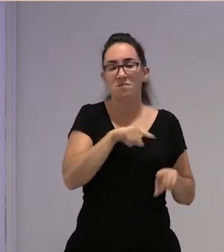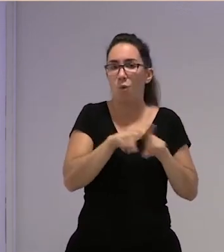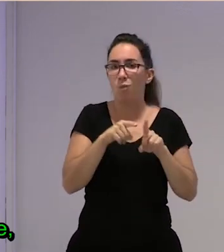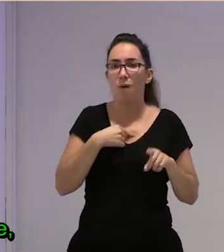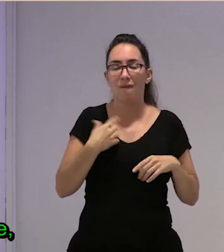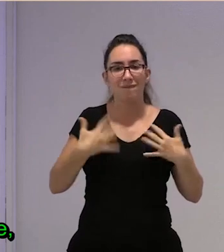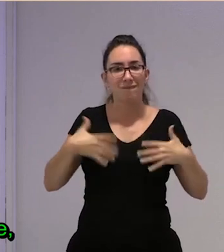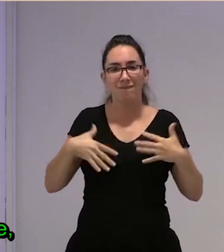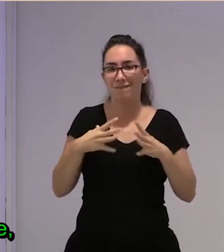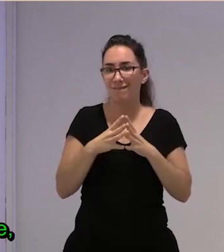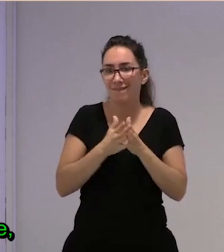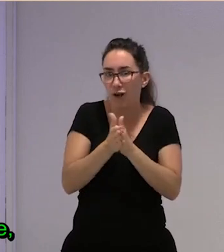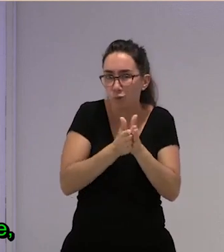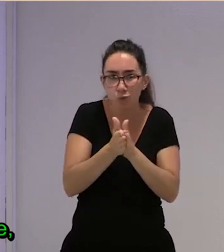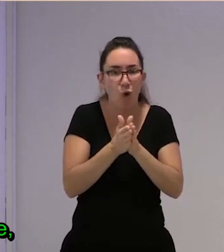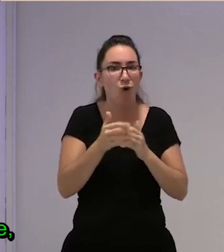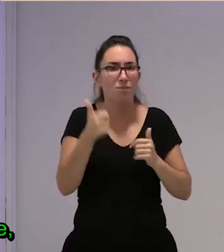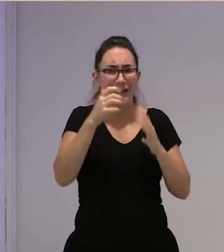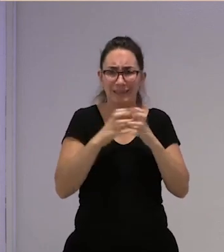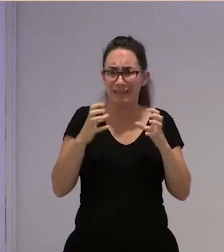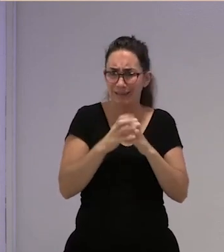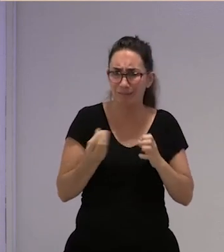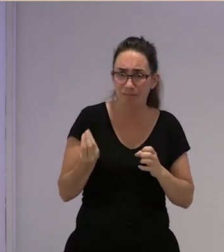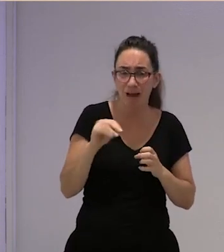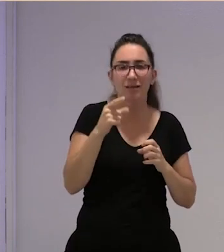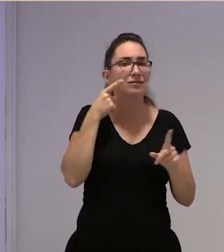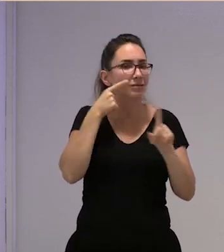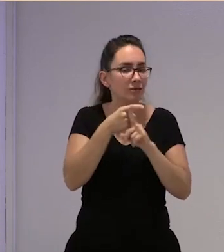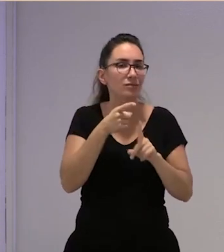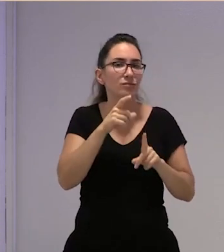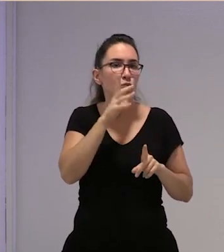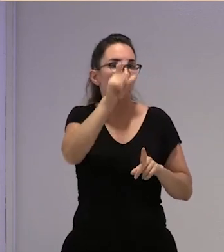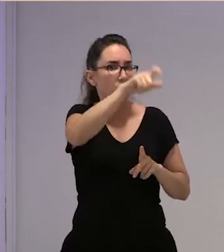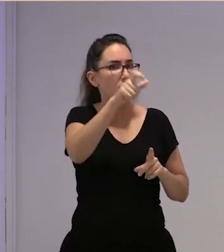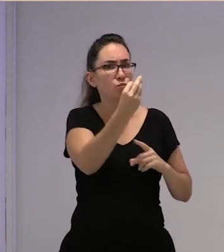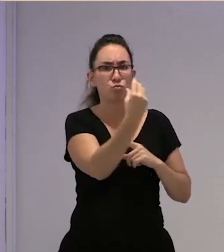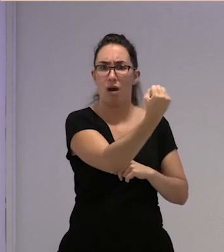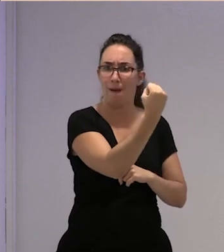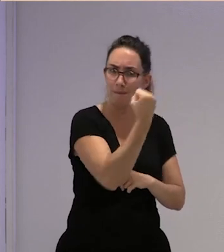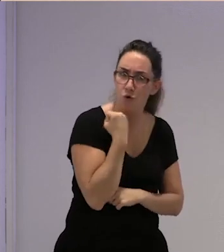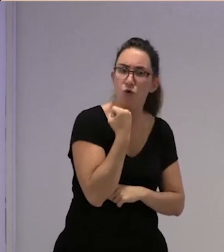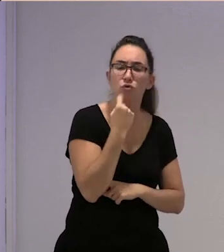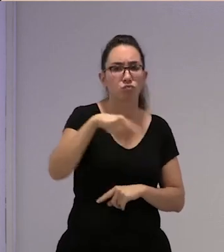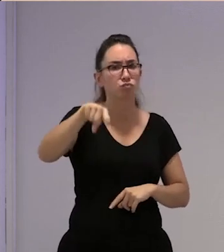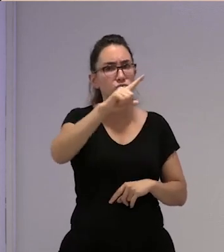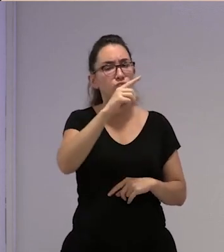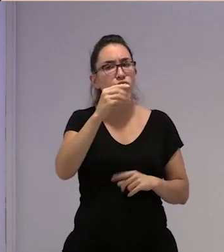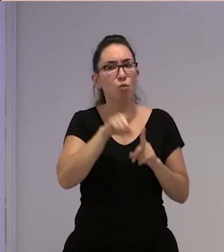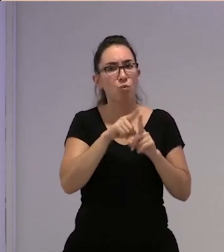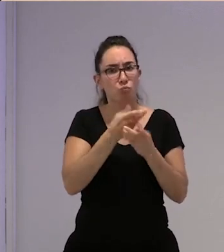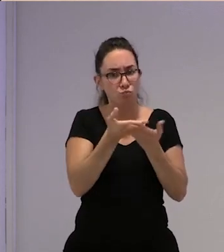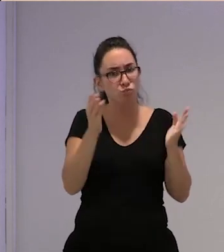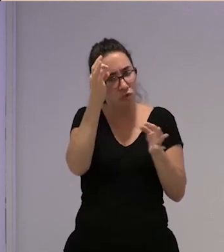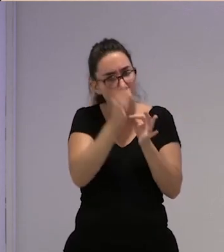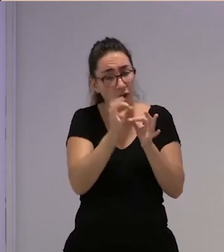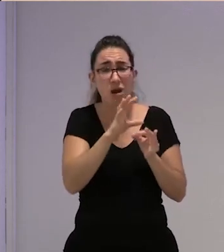mucha ilusión con muchas más ganas todavía aún si cabe de saber que hay mucha gente que nos apoya y que cree en esto porque al final es